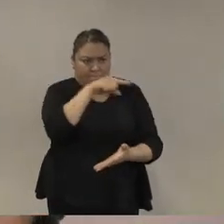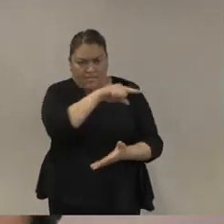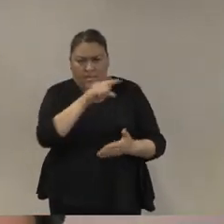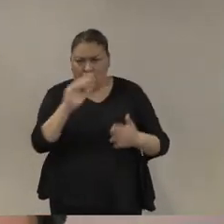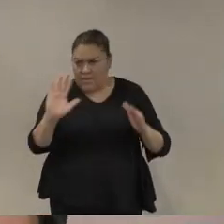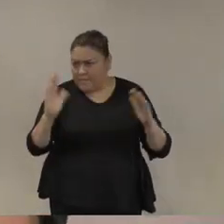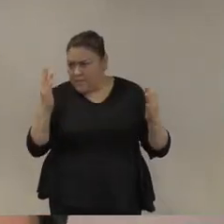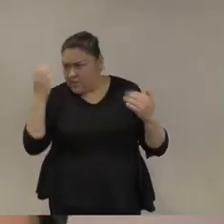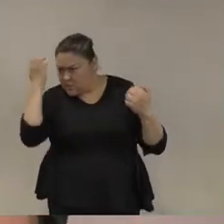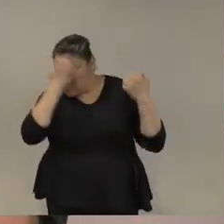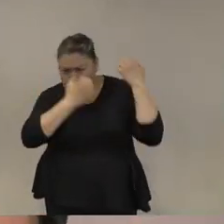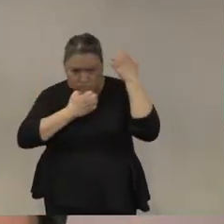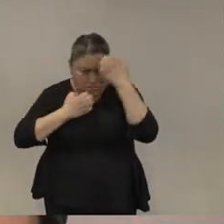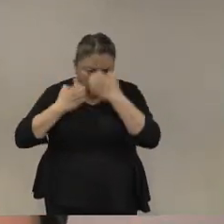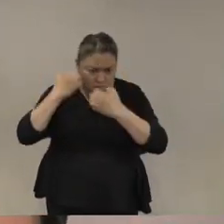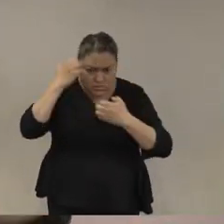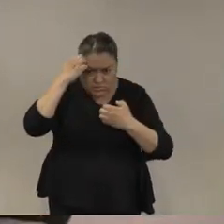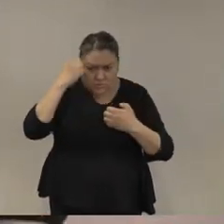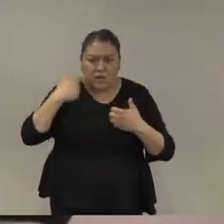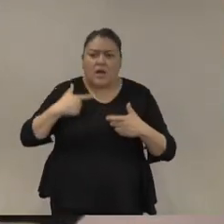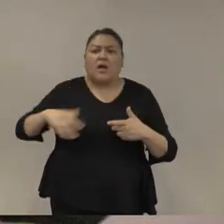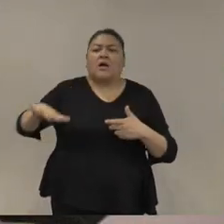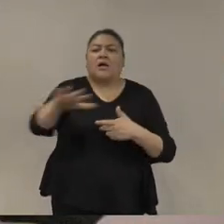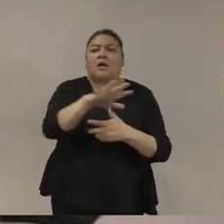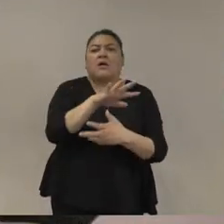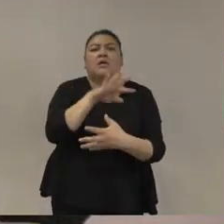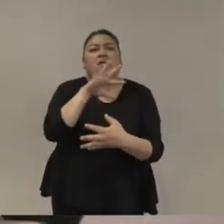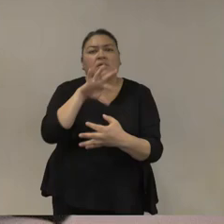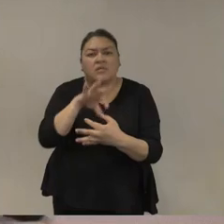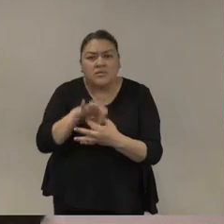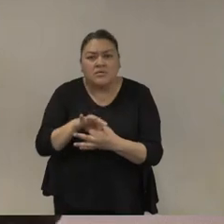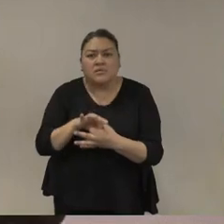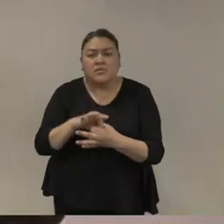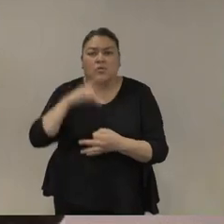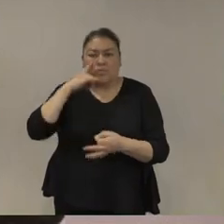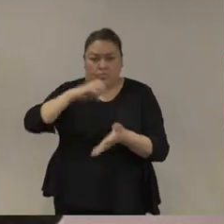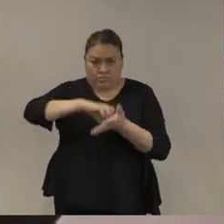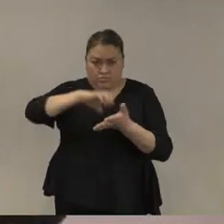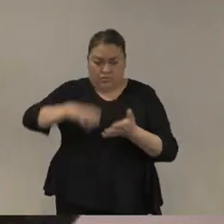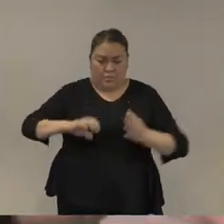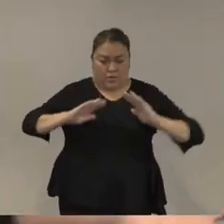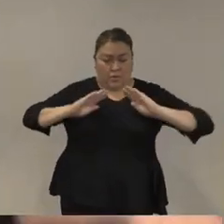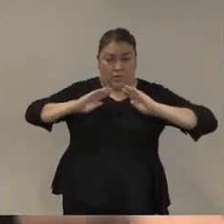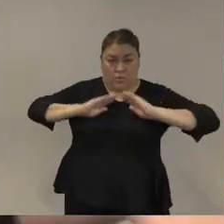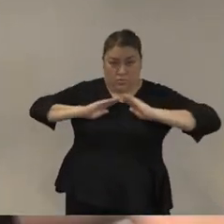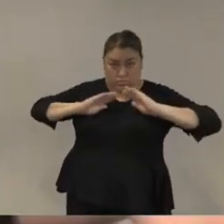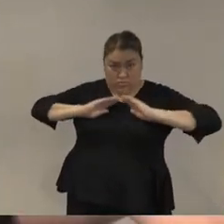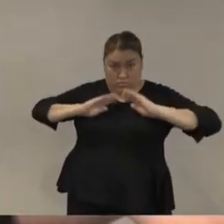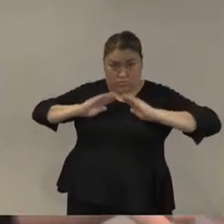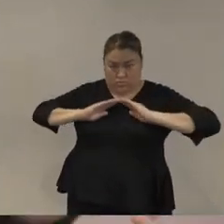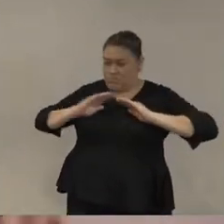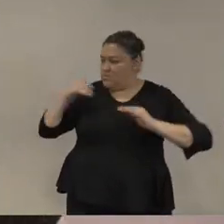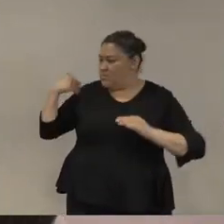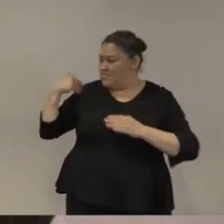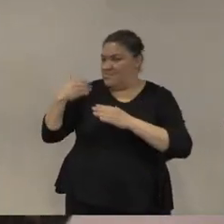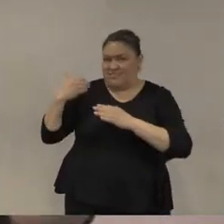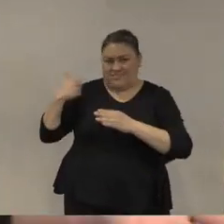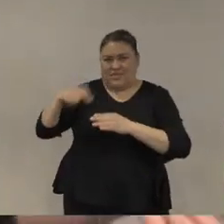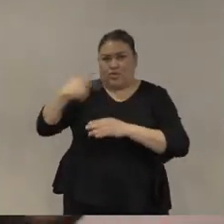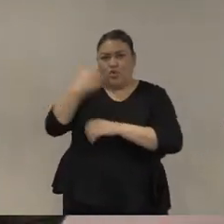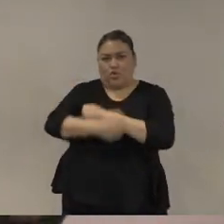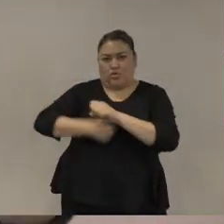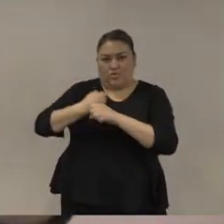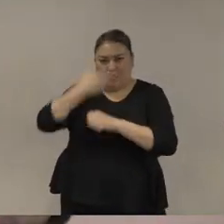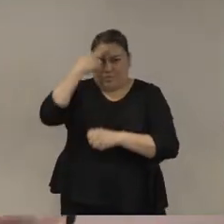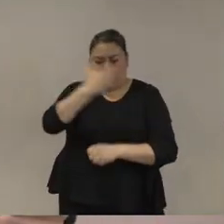se aplica a ese contexto porque, por un lado, la intervención militar en los últimos dos sexenios ayuda